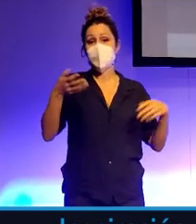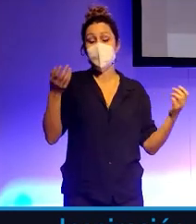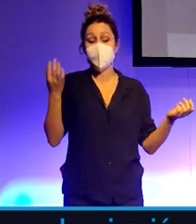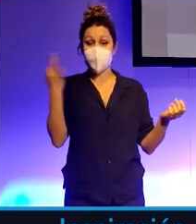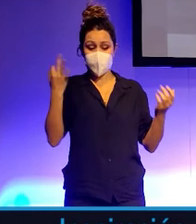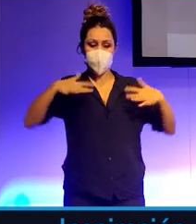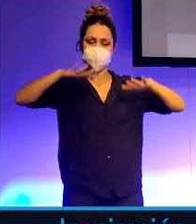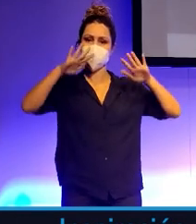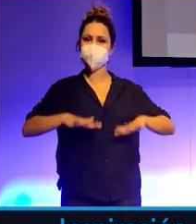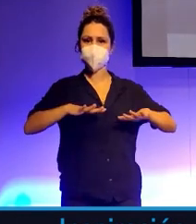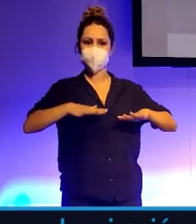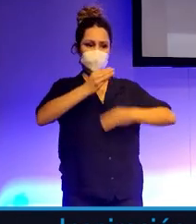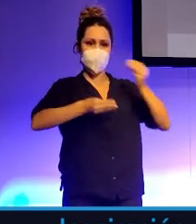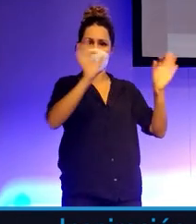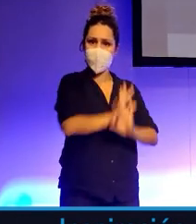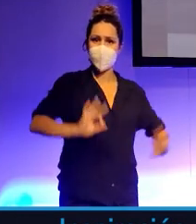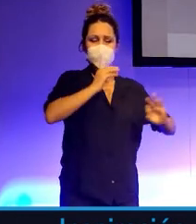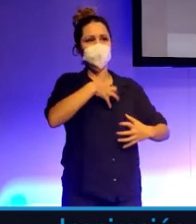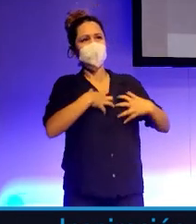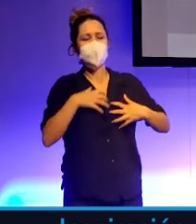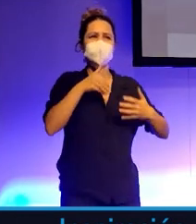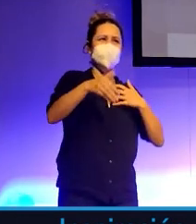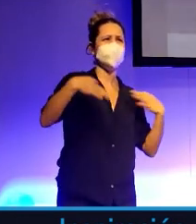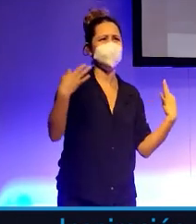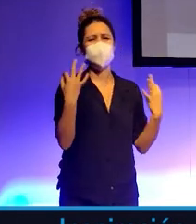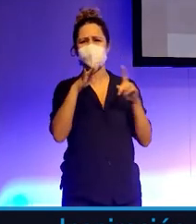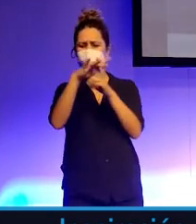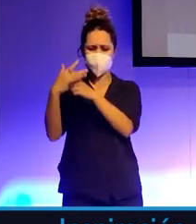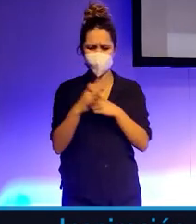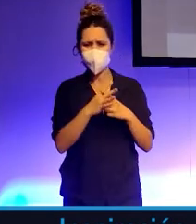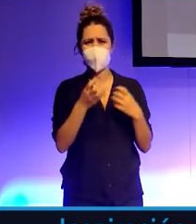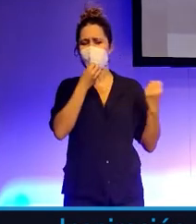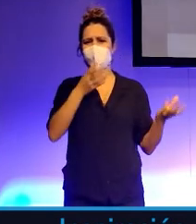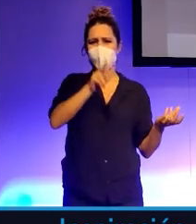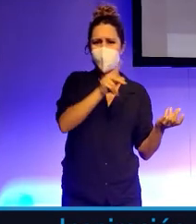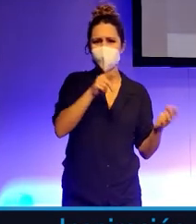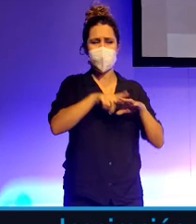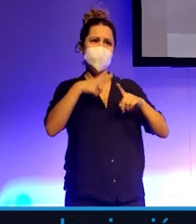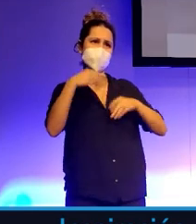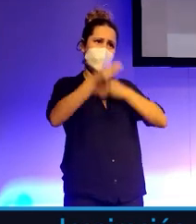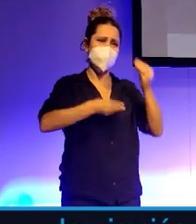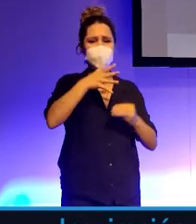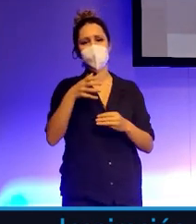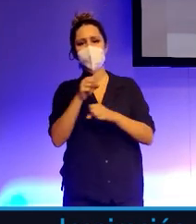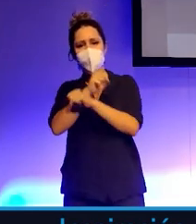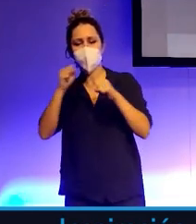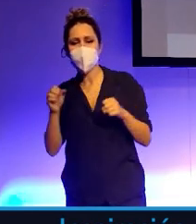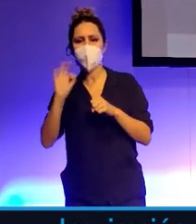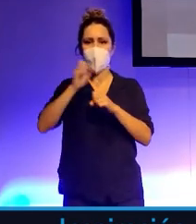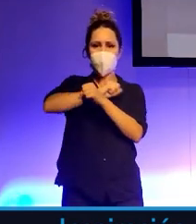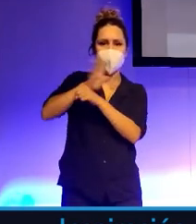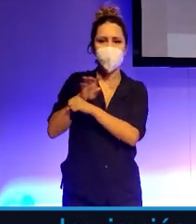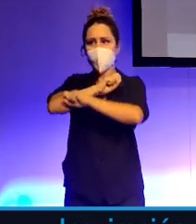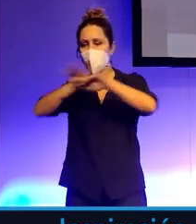que quedarte quieto y no hacer nada por la incertidumbre, porque no están las condiciones ideales para hacer cosas, porque venimos de la pandemia, porque vamos hacia la